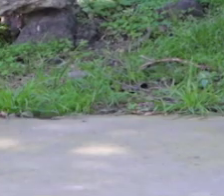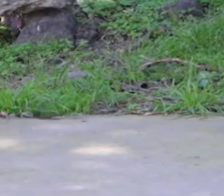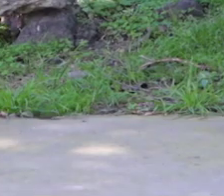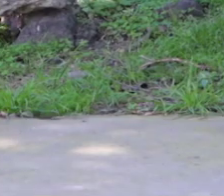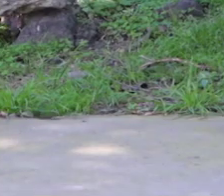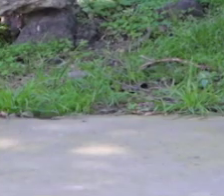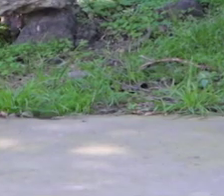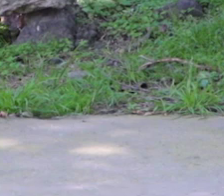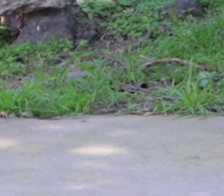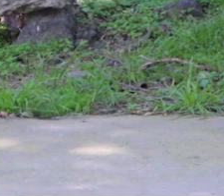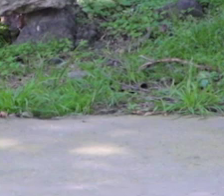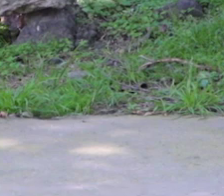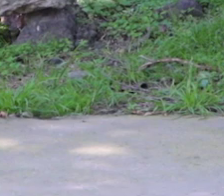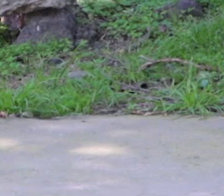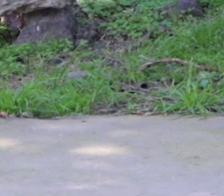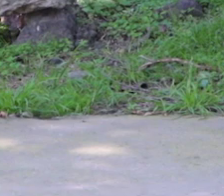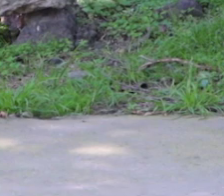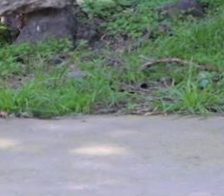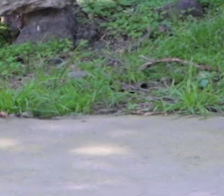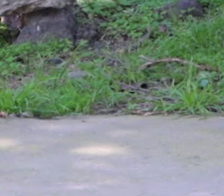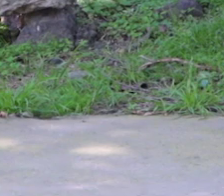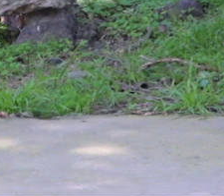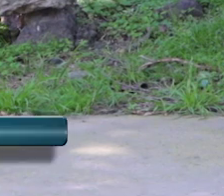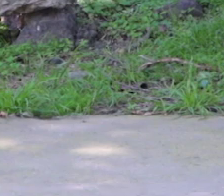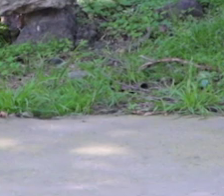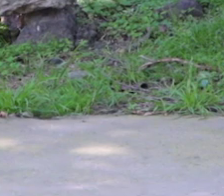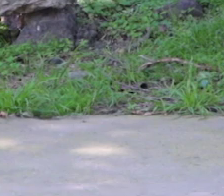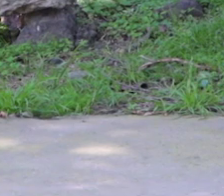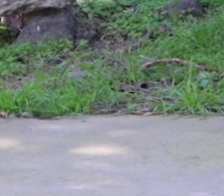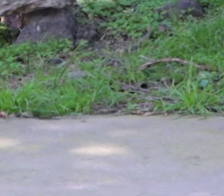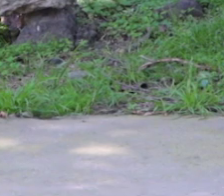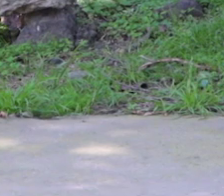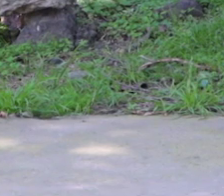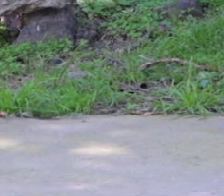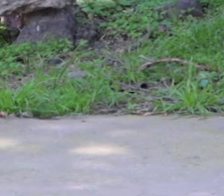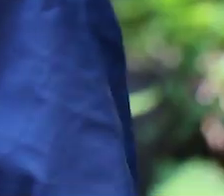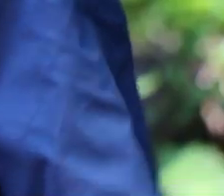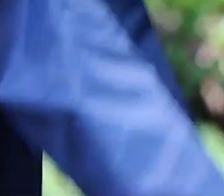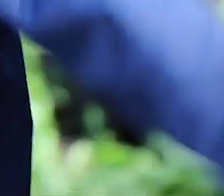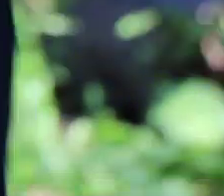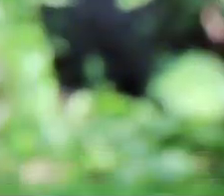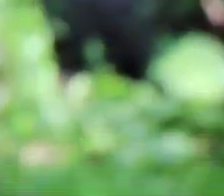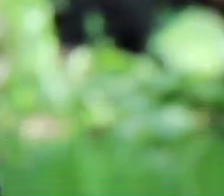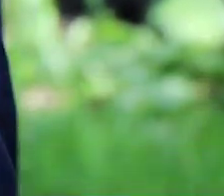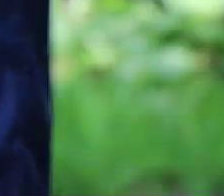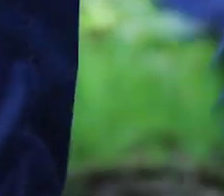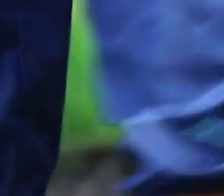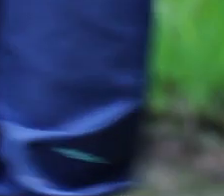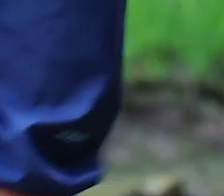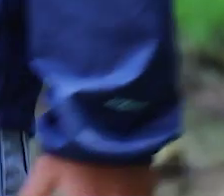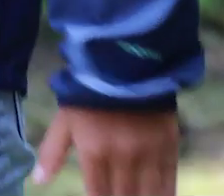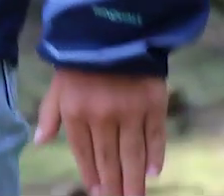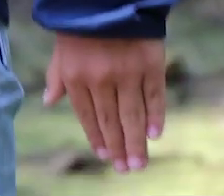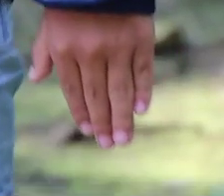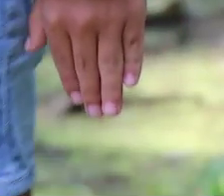Las puntas hacia adentro. Nuevamente las ponemos en posición. Las puntas hacia adentro de los pies.